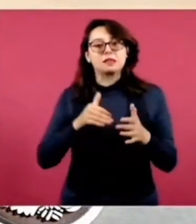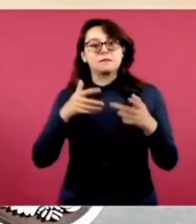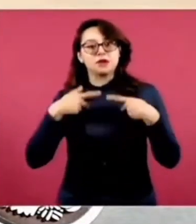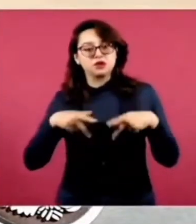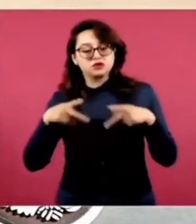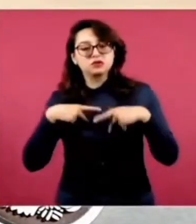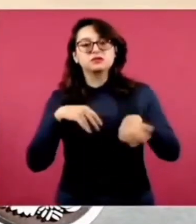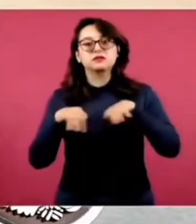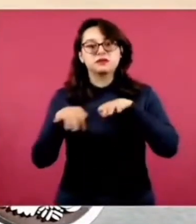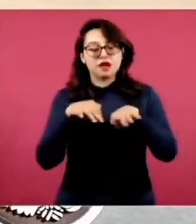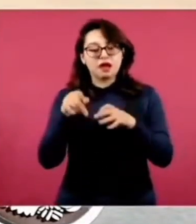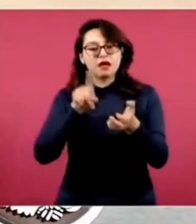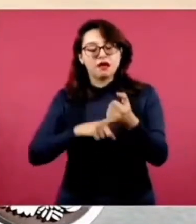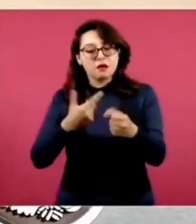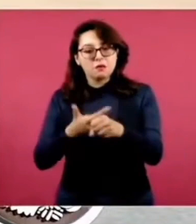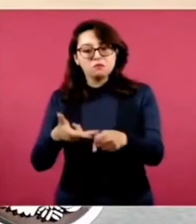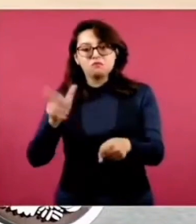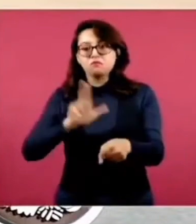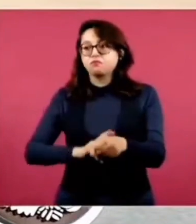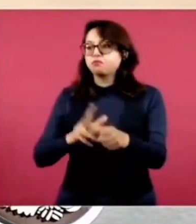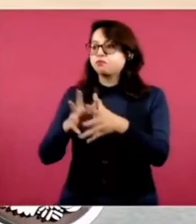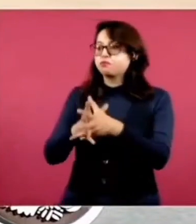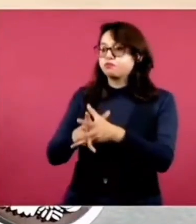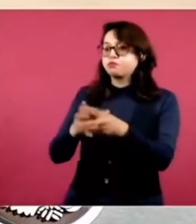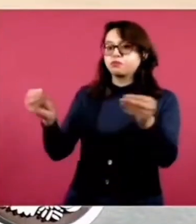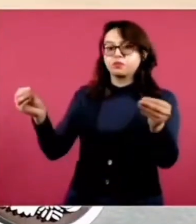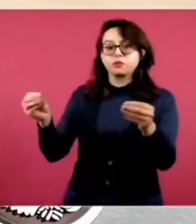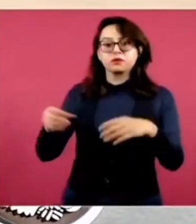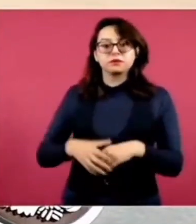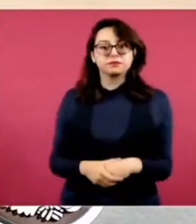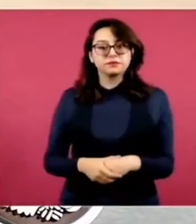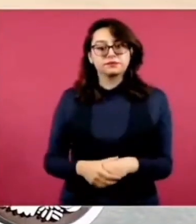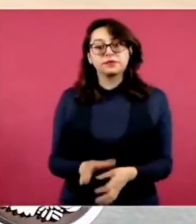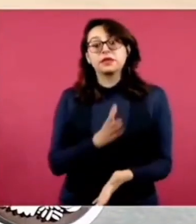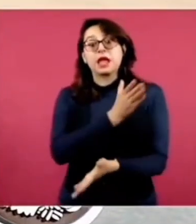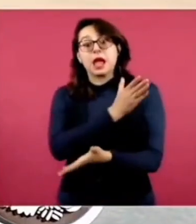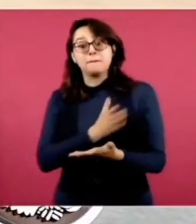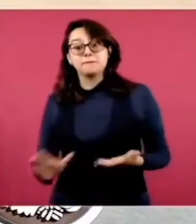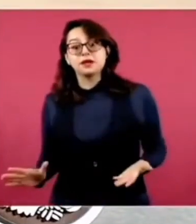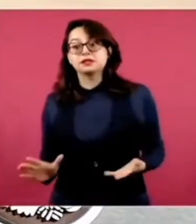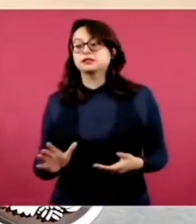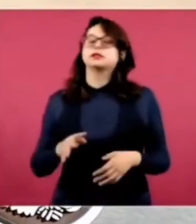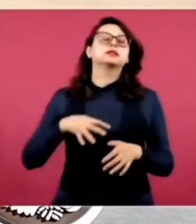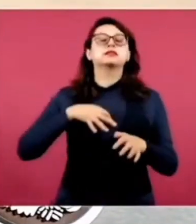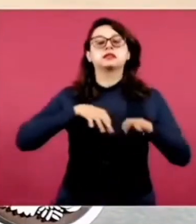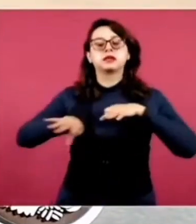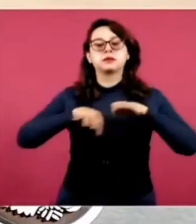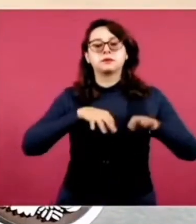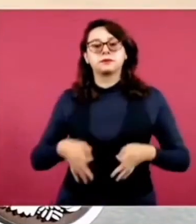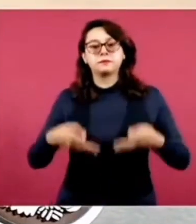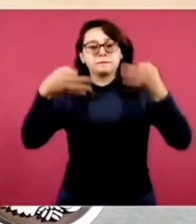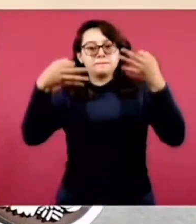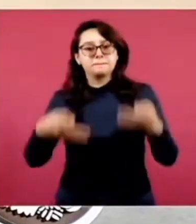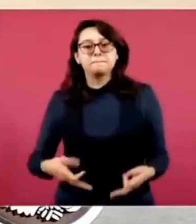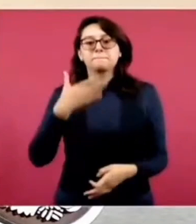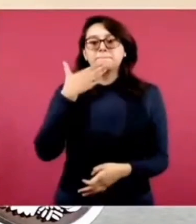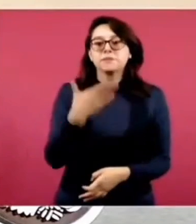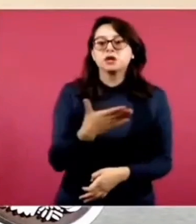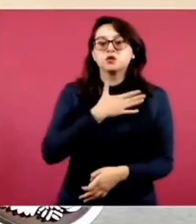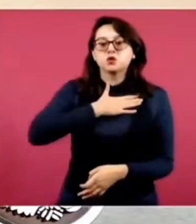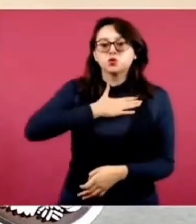Además, que no existía justicia laboral para una gran parte de ellos, porque algunos carecían de